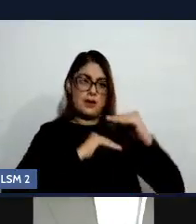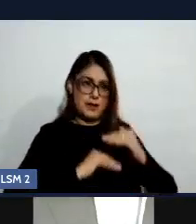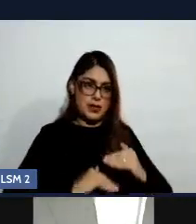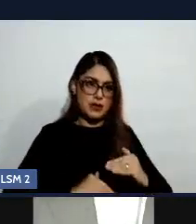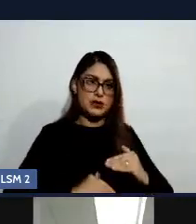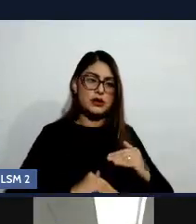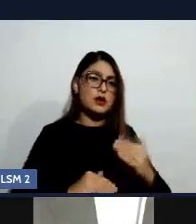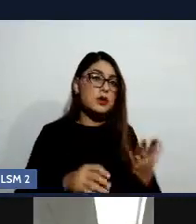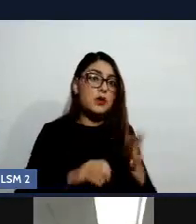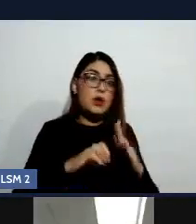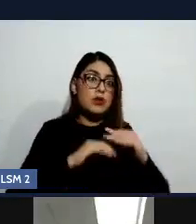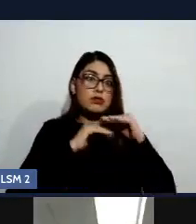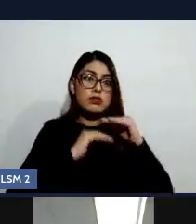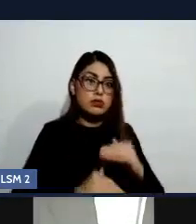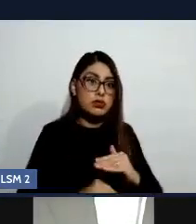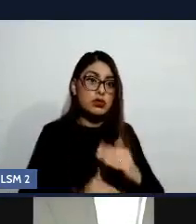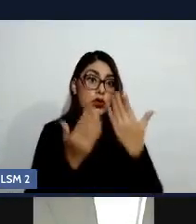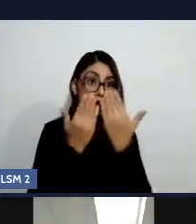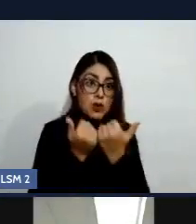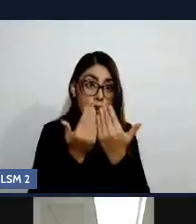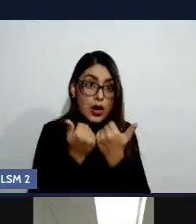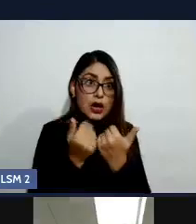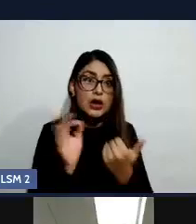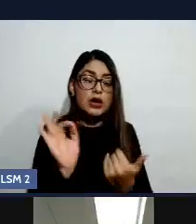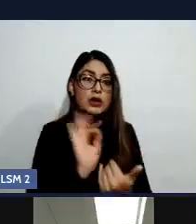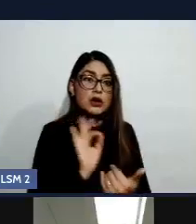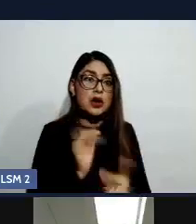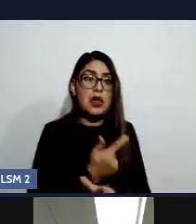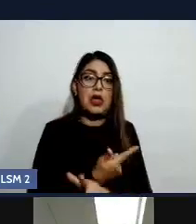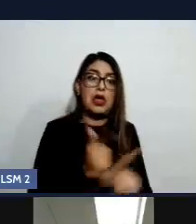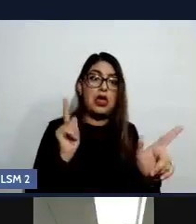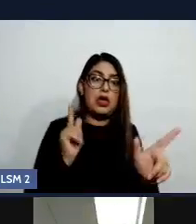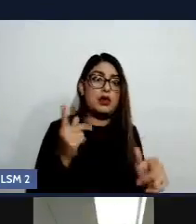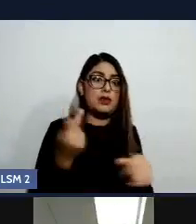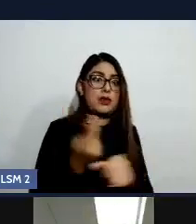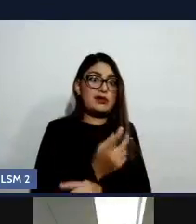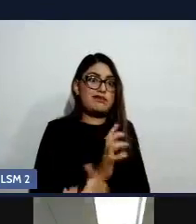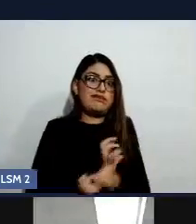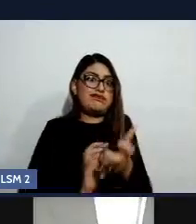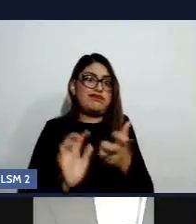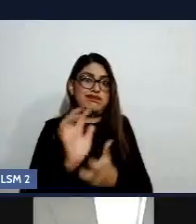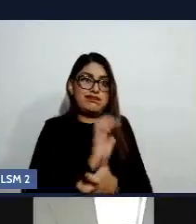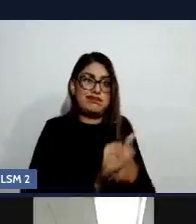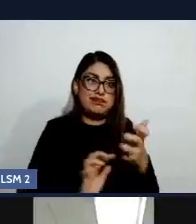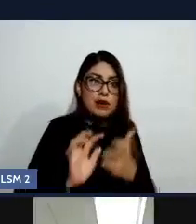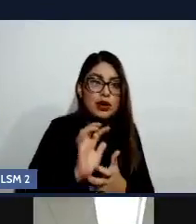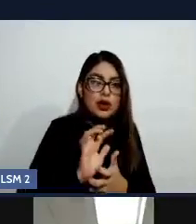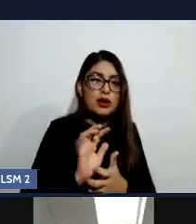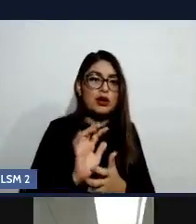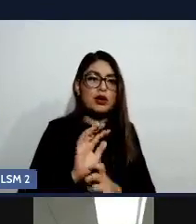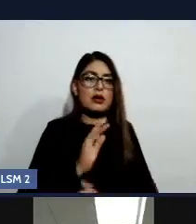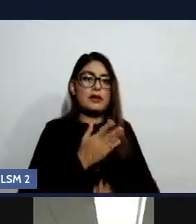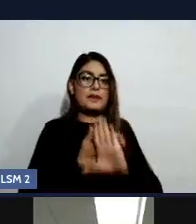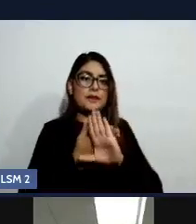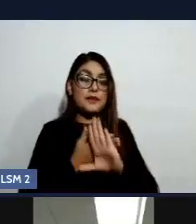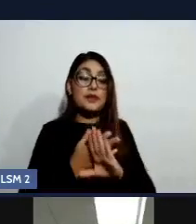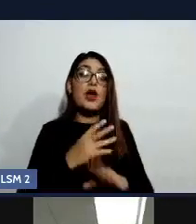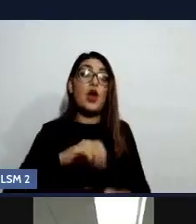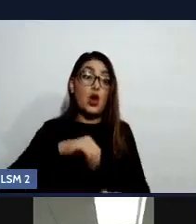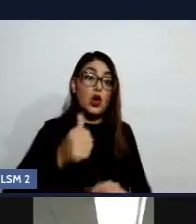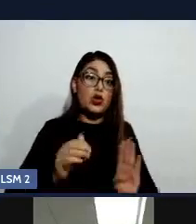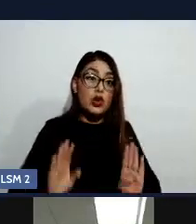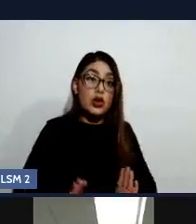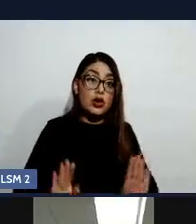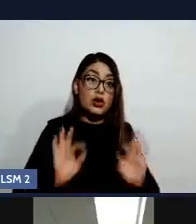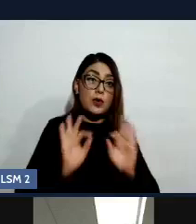Y cuando no los tenemos, nos desbordamos. Entonces ahí también esa es otra característica de las personas